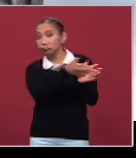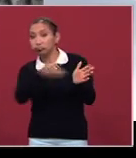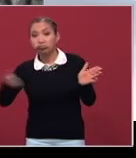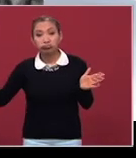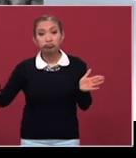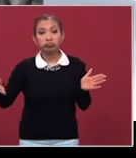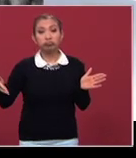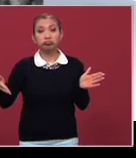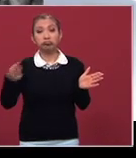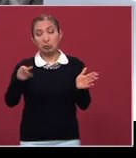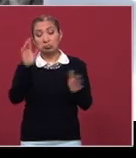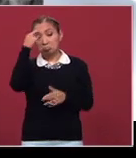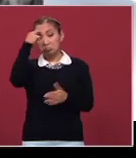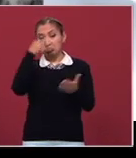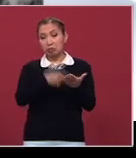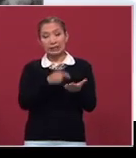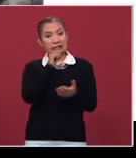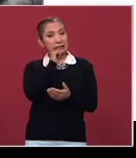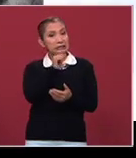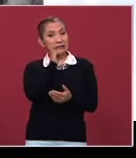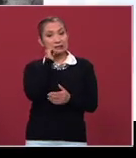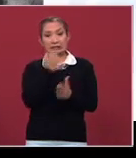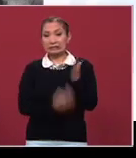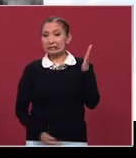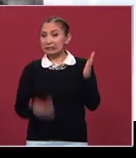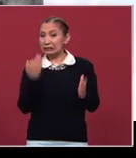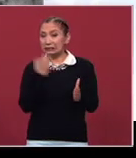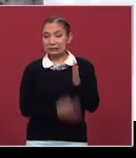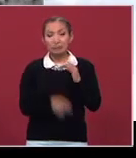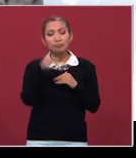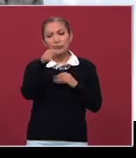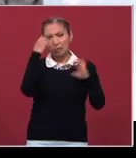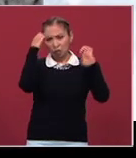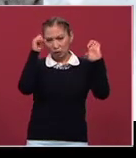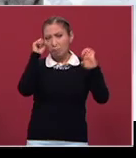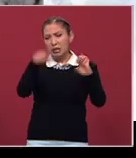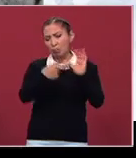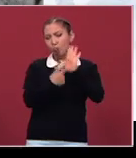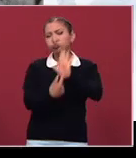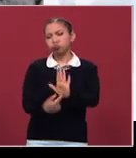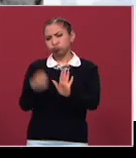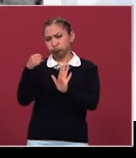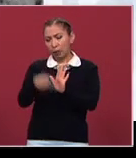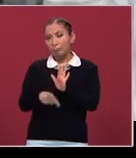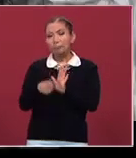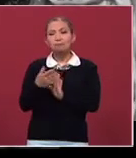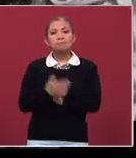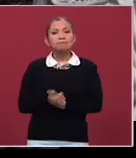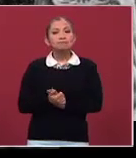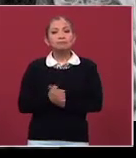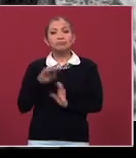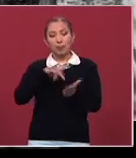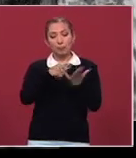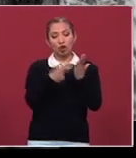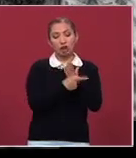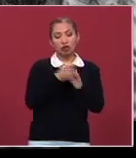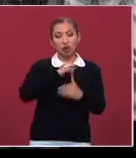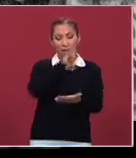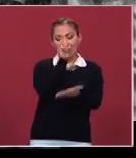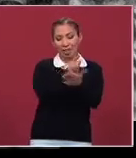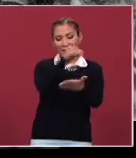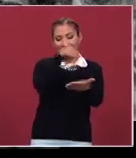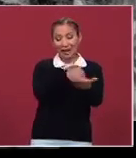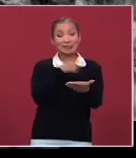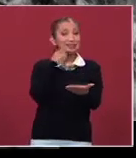zapatista, que me parece que no hemos cumplido, ¿no? La exposición también tiene que ver un tanto con eso, ¿no? En buena medida, los proyectos legislativos que